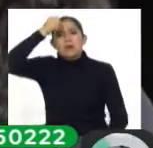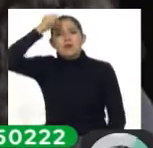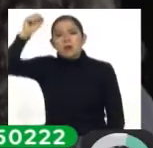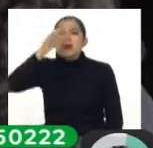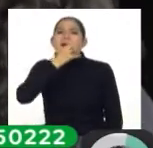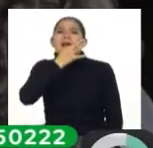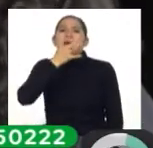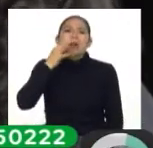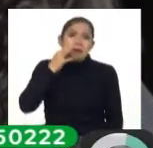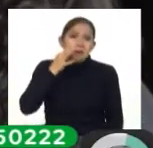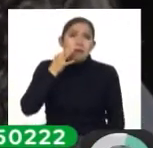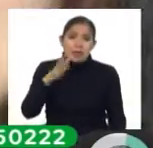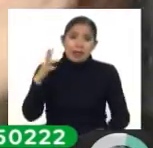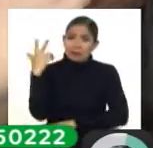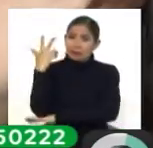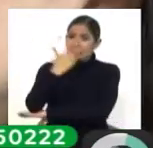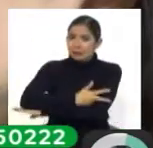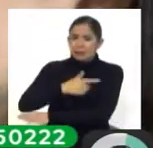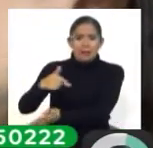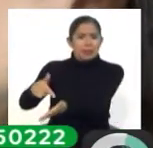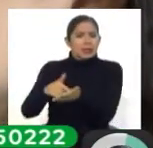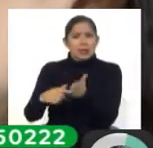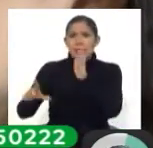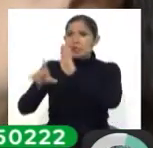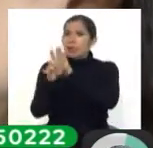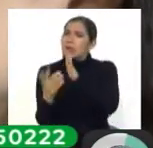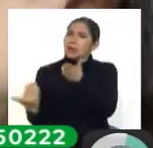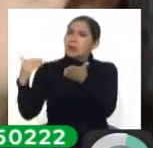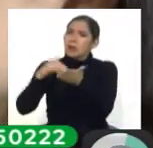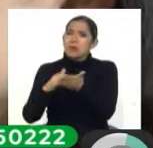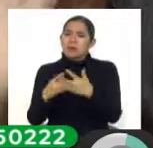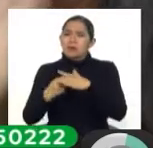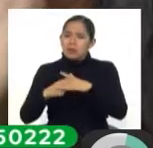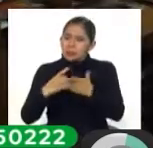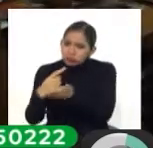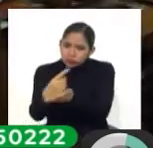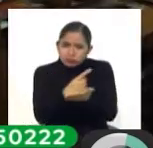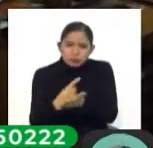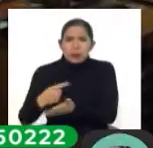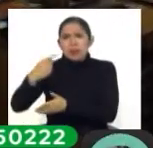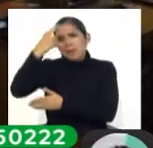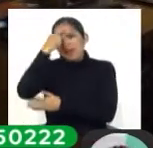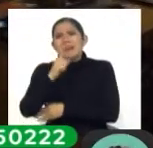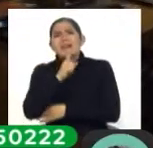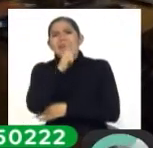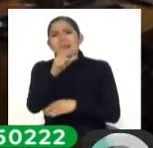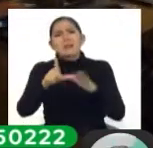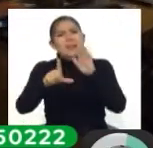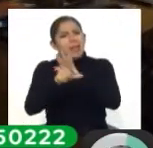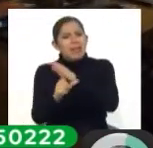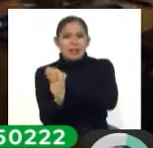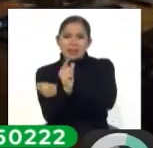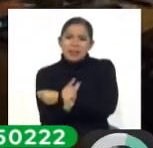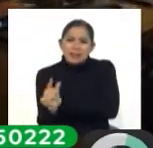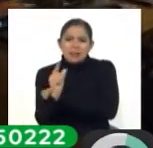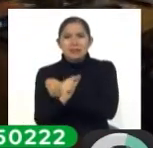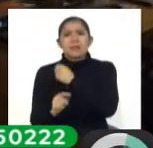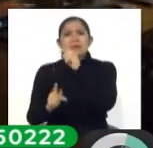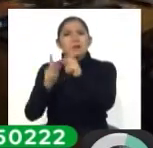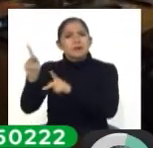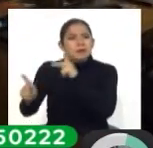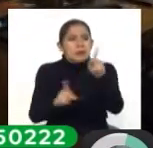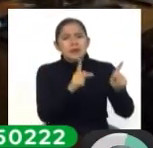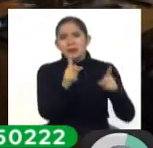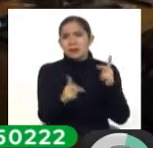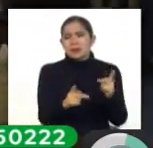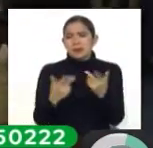proyecto de ley extraordinario para reafirmar el ejercicio de los derechos y garantías del pueblo que fue suspendido a la espera de que las